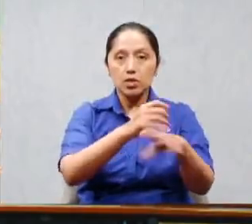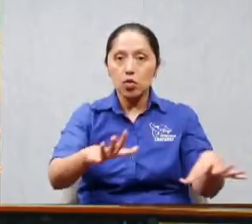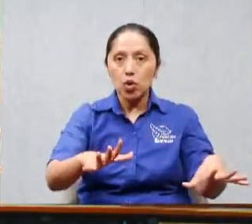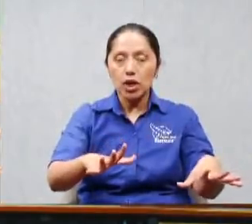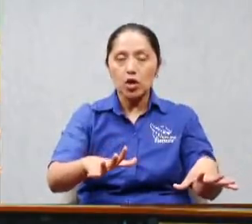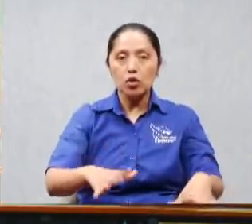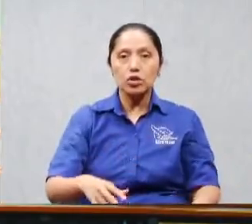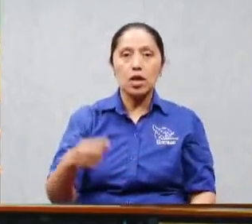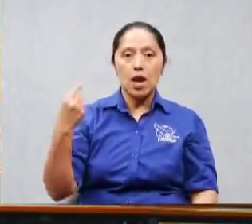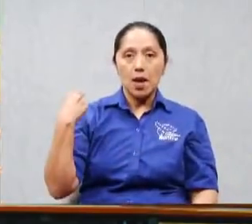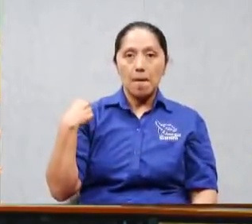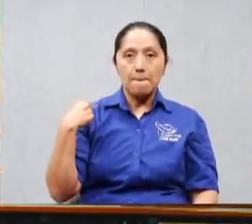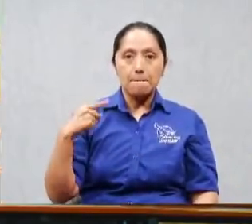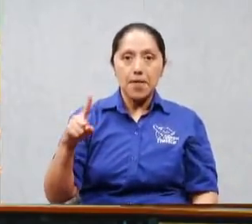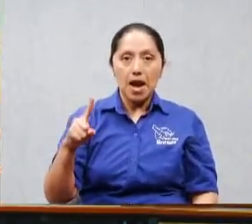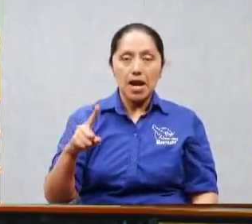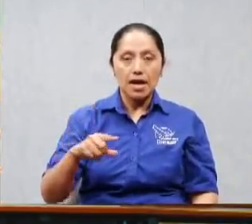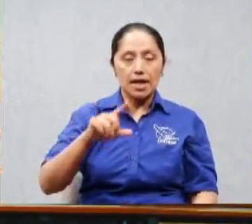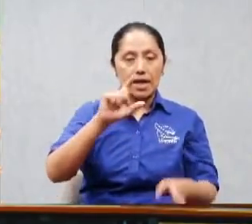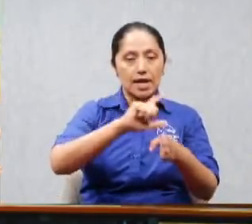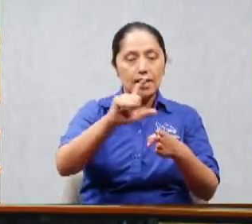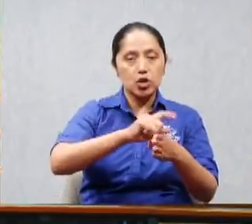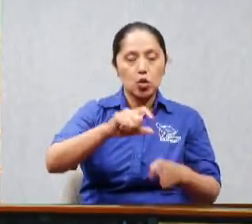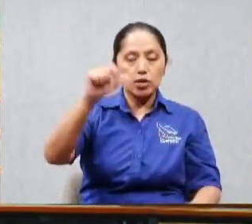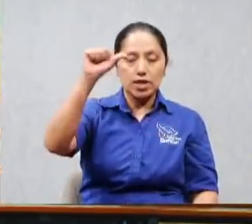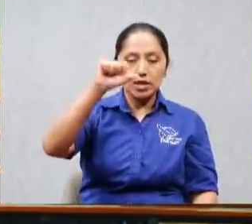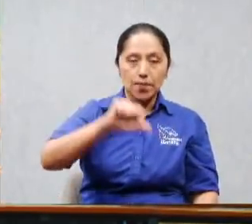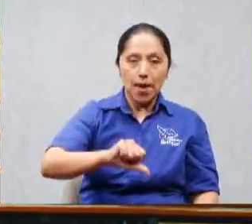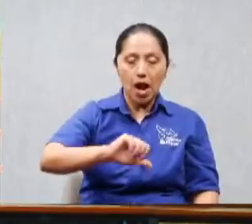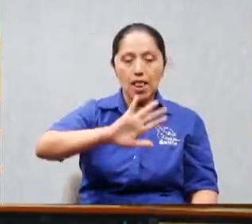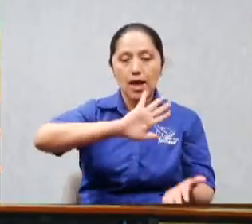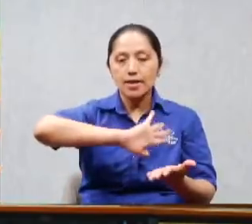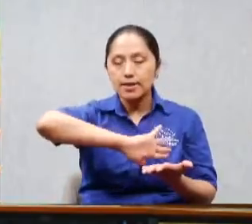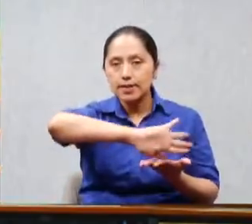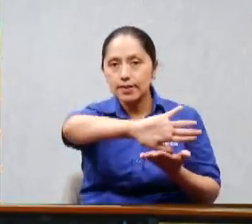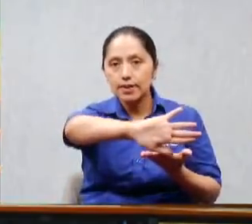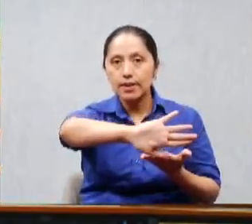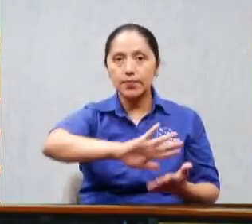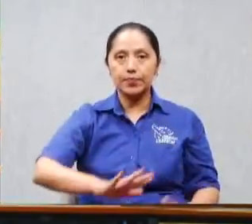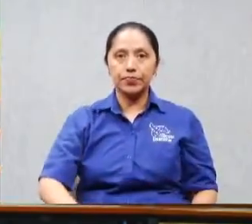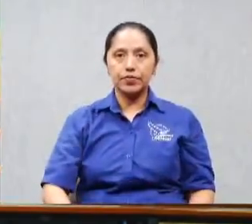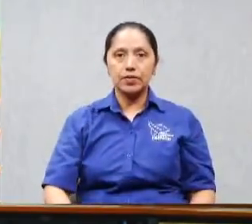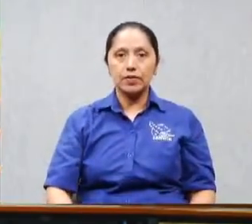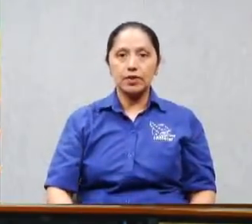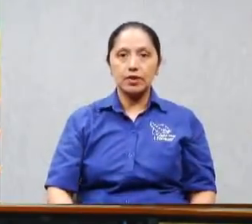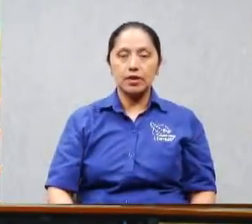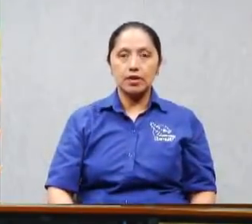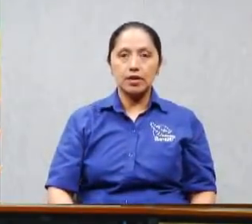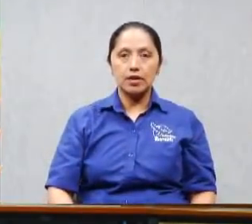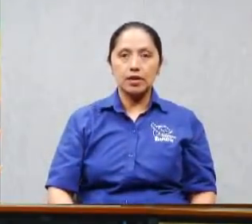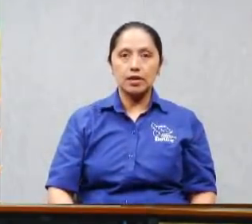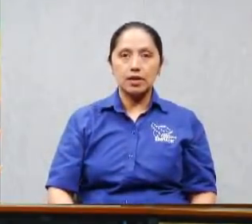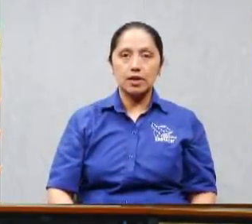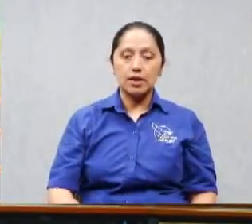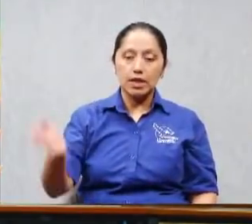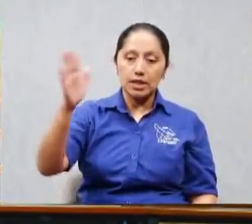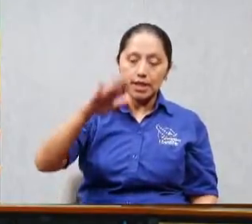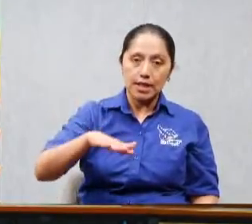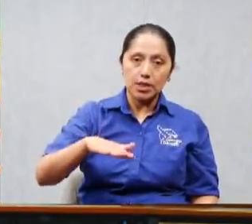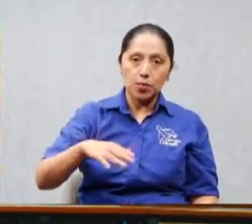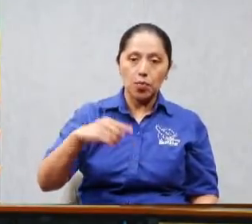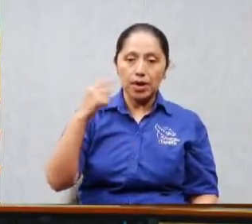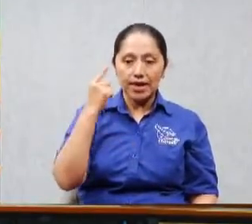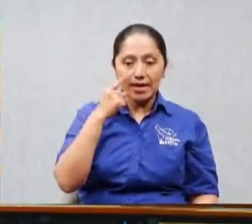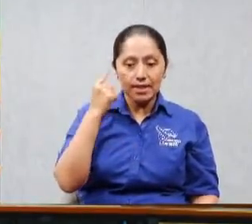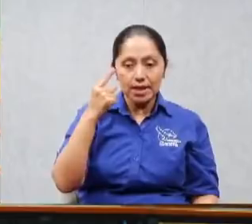y ya cuando cayeron y necesario es que entonces busque ministración por